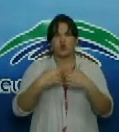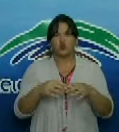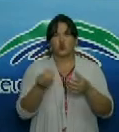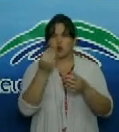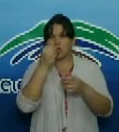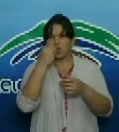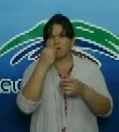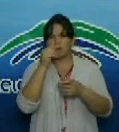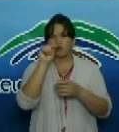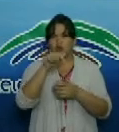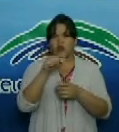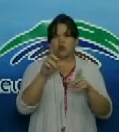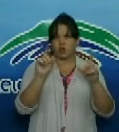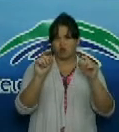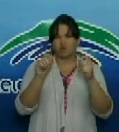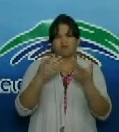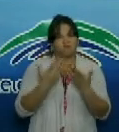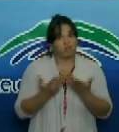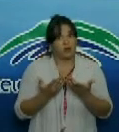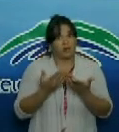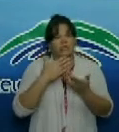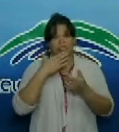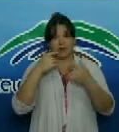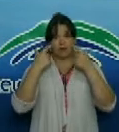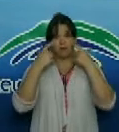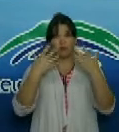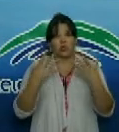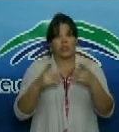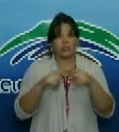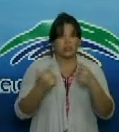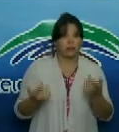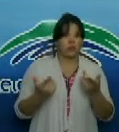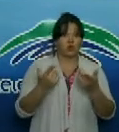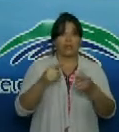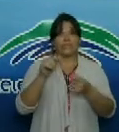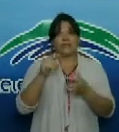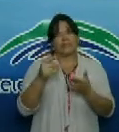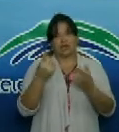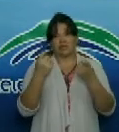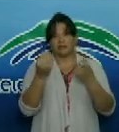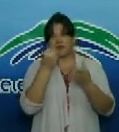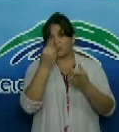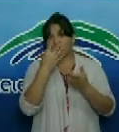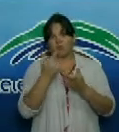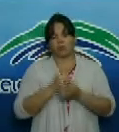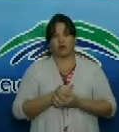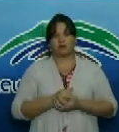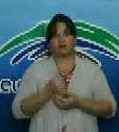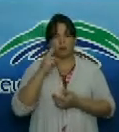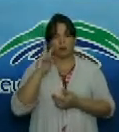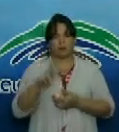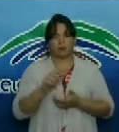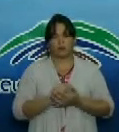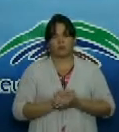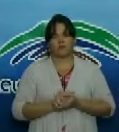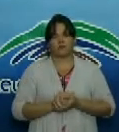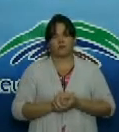un papel importante ante el enfrentamiento del nuevo coronavirus los detalles en el siguiente reporte